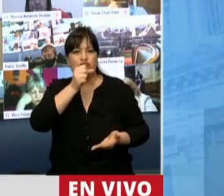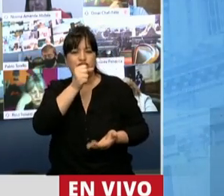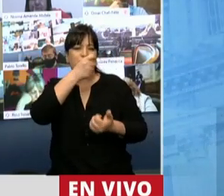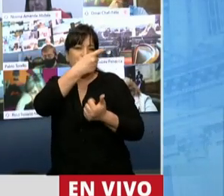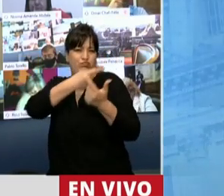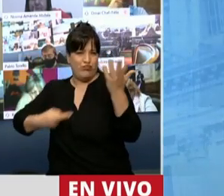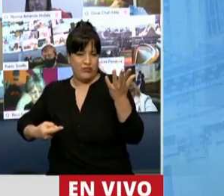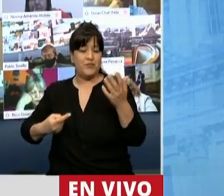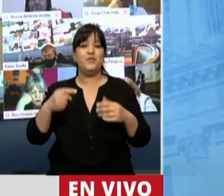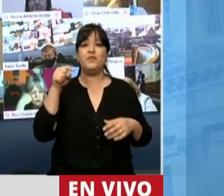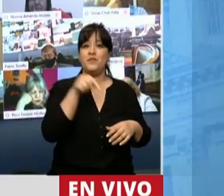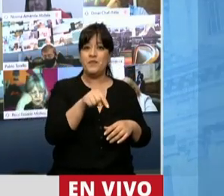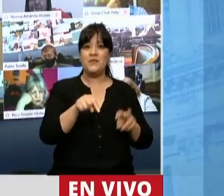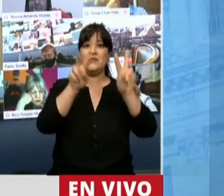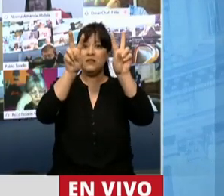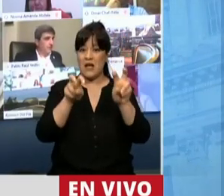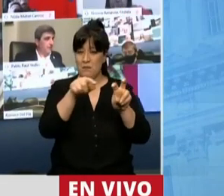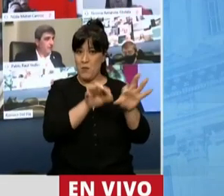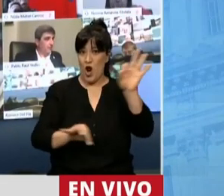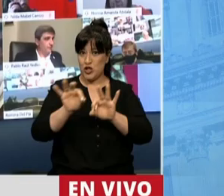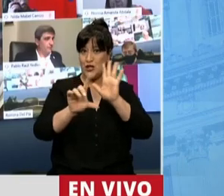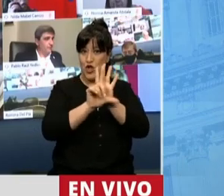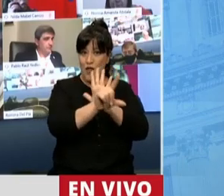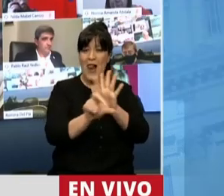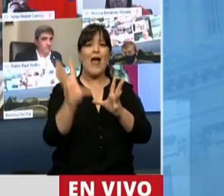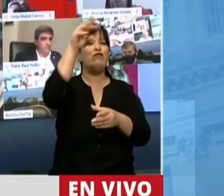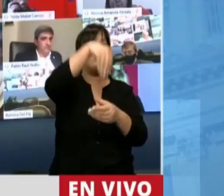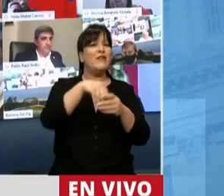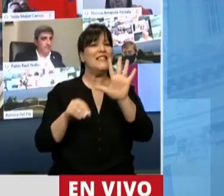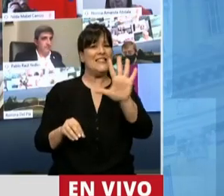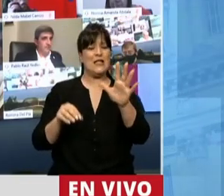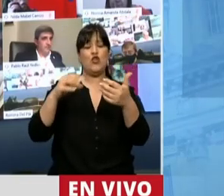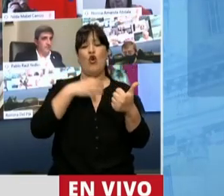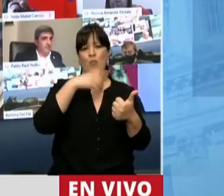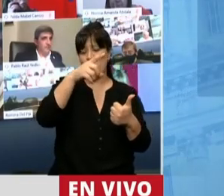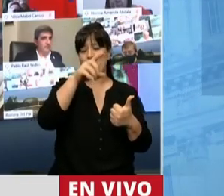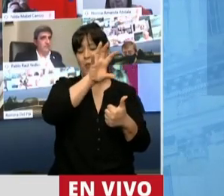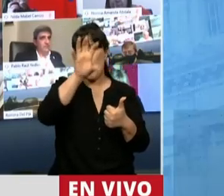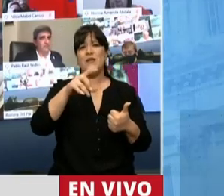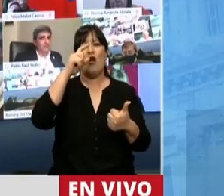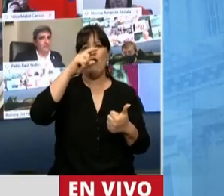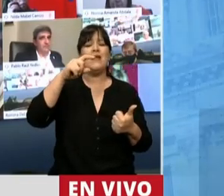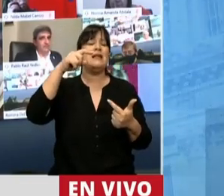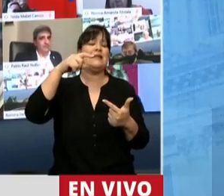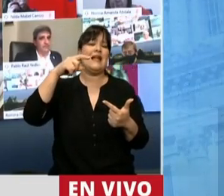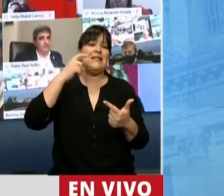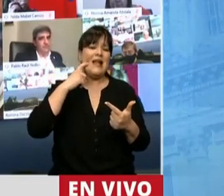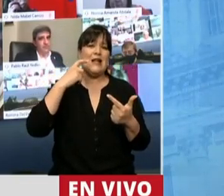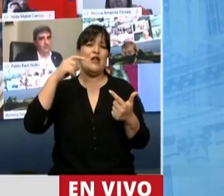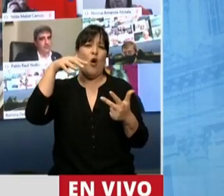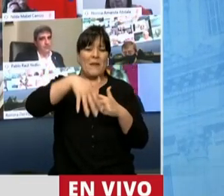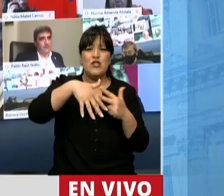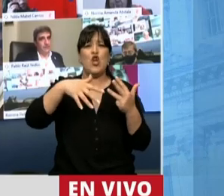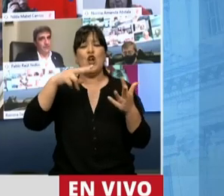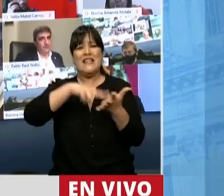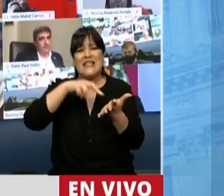un proyecto de ley que incluye a cinco provincias, Entre Ríos, Corrientes, Misiones, Salta y